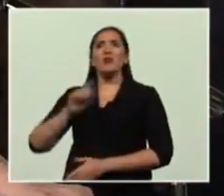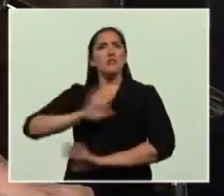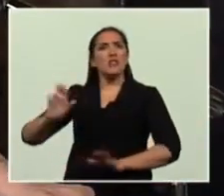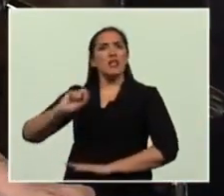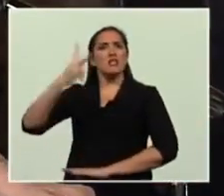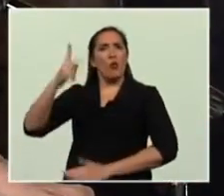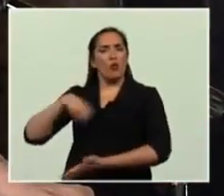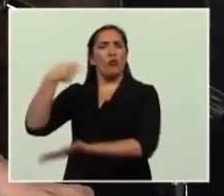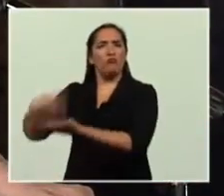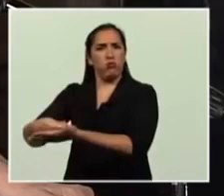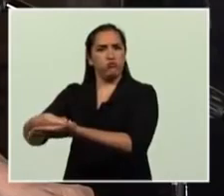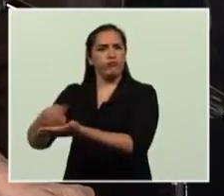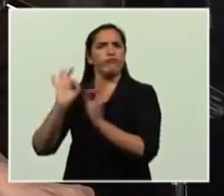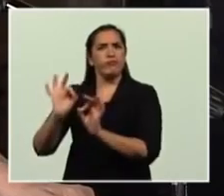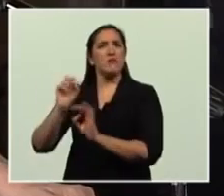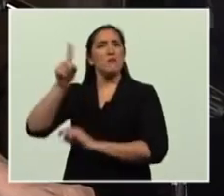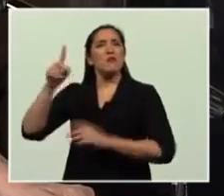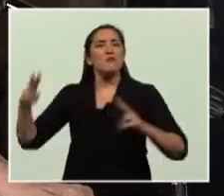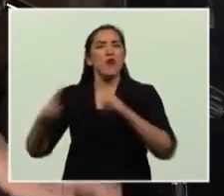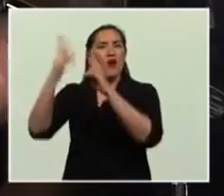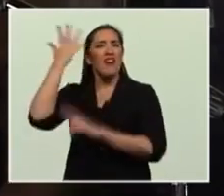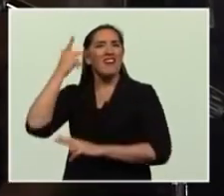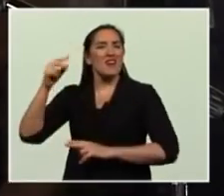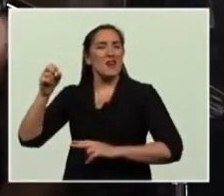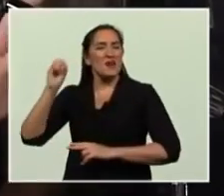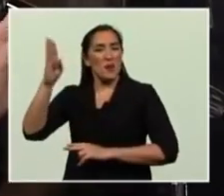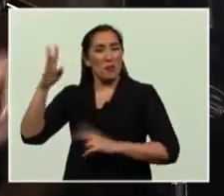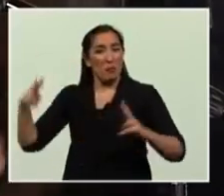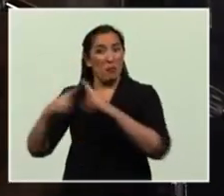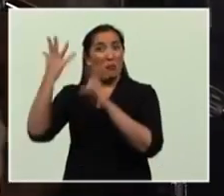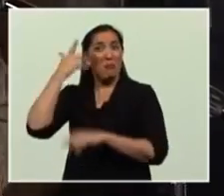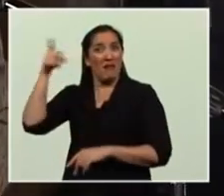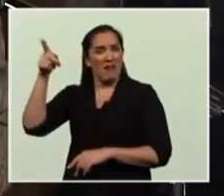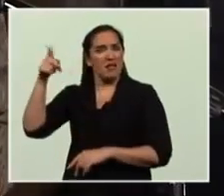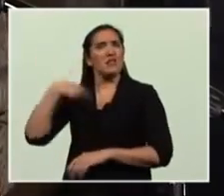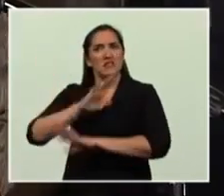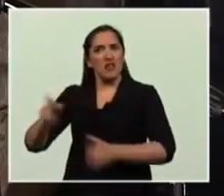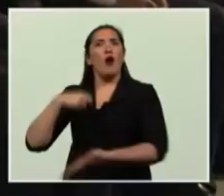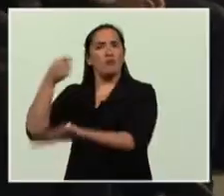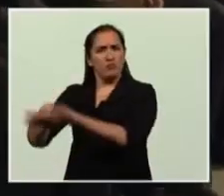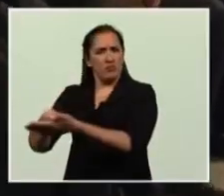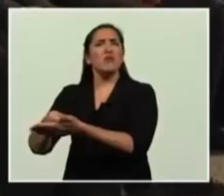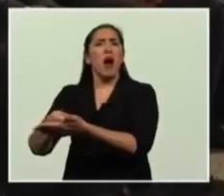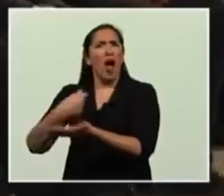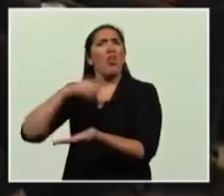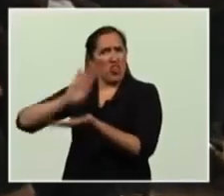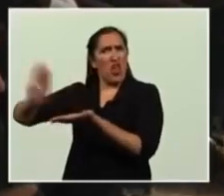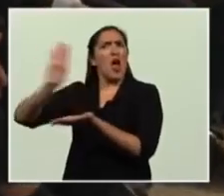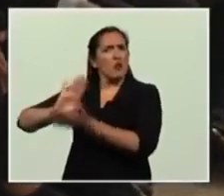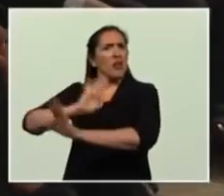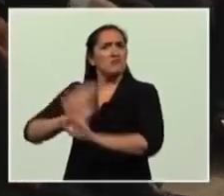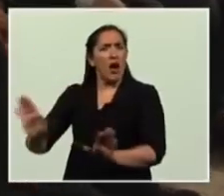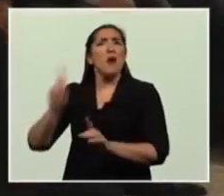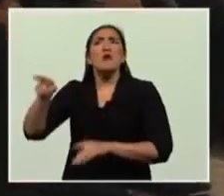la segunda cuota del Club de París, que no me voy a cansar de repetirlo, deuda que nace en